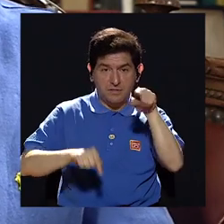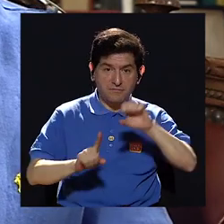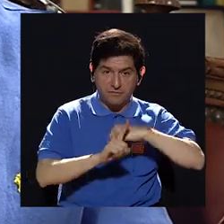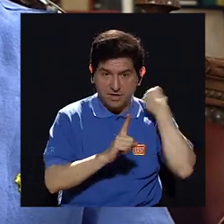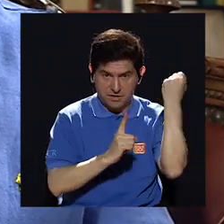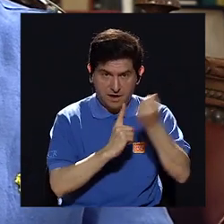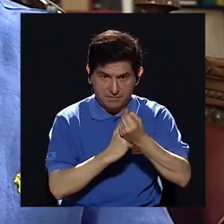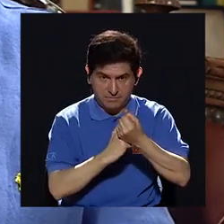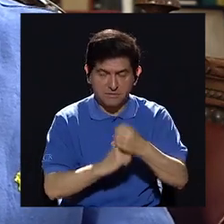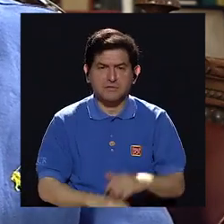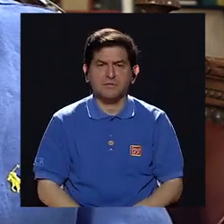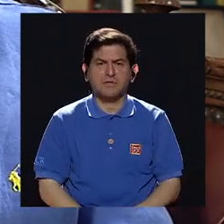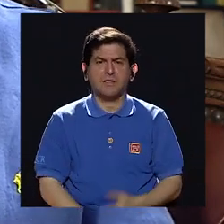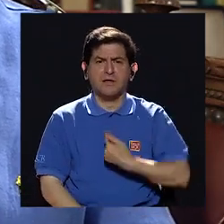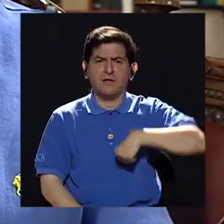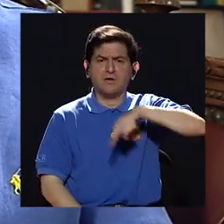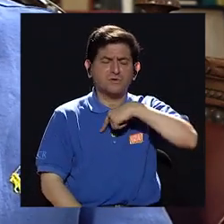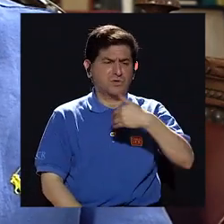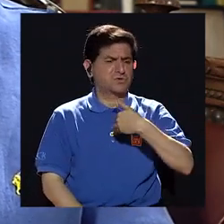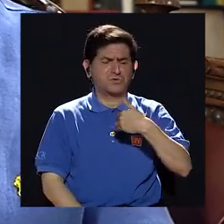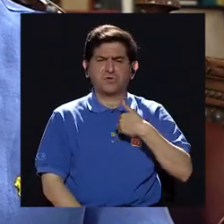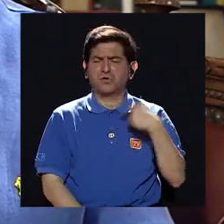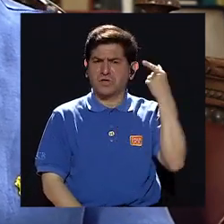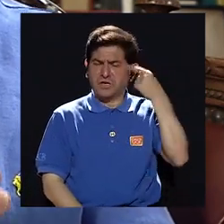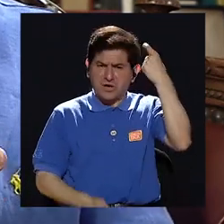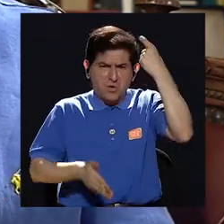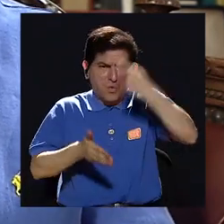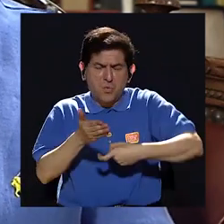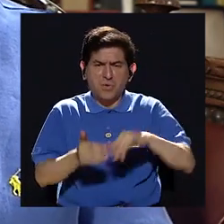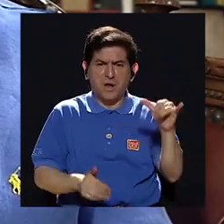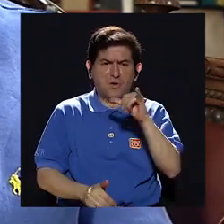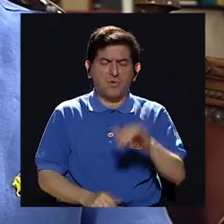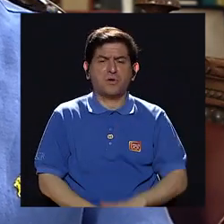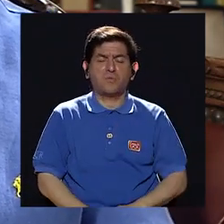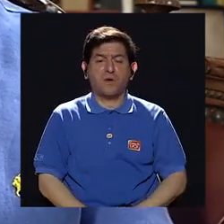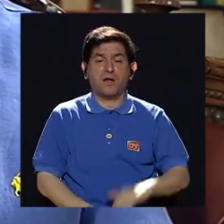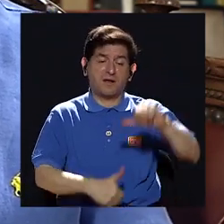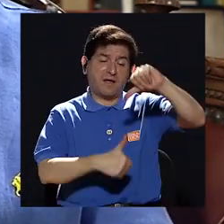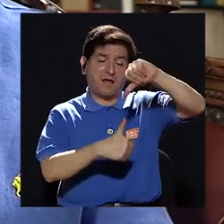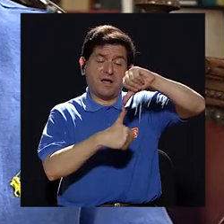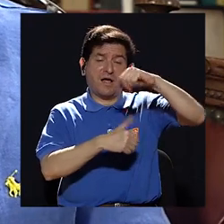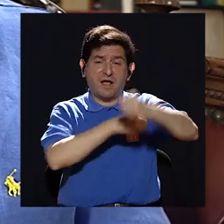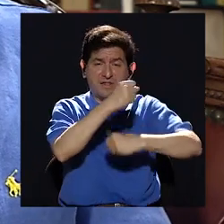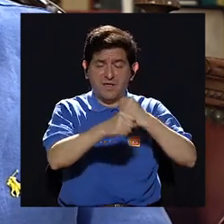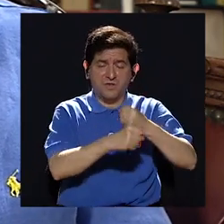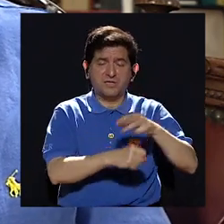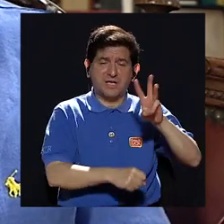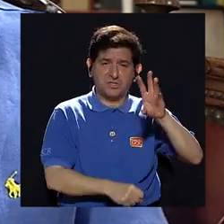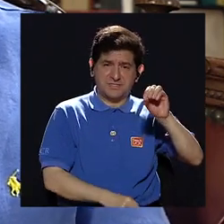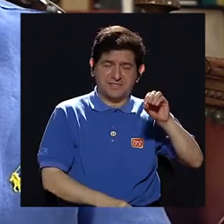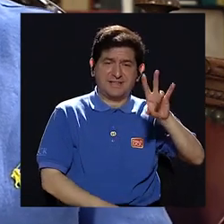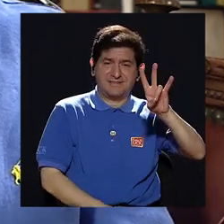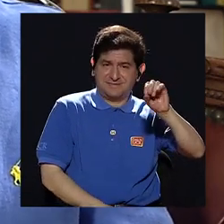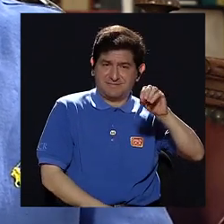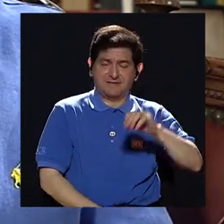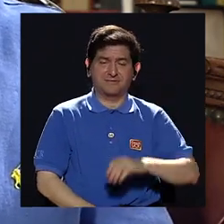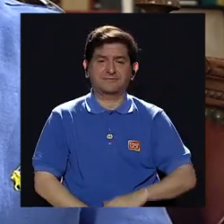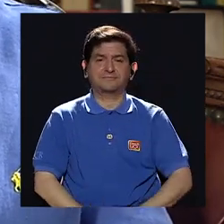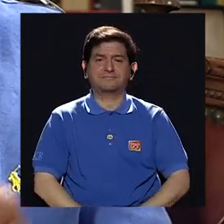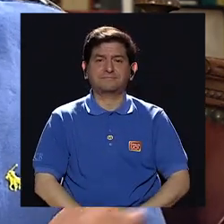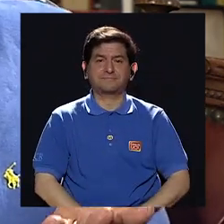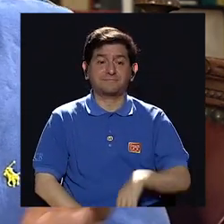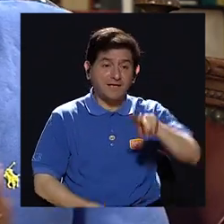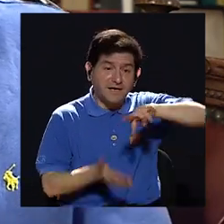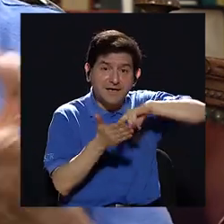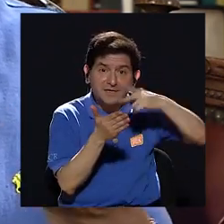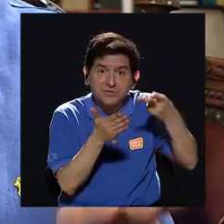no teníamos dictaduras militares como las dictaduras de Centroamérica en los 60's y 70's y